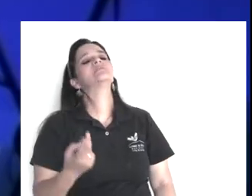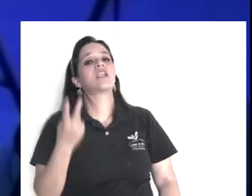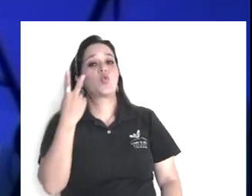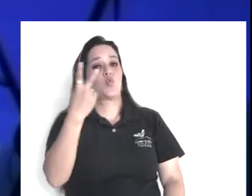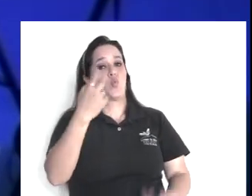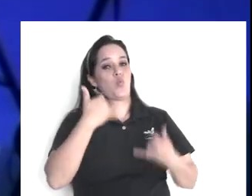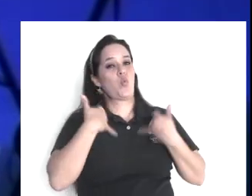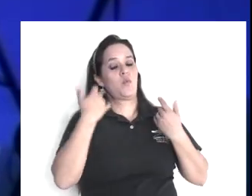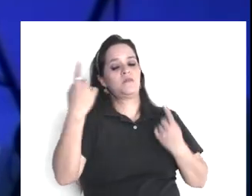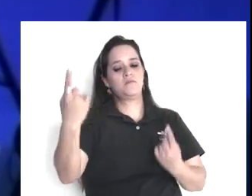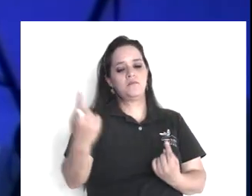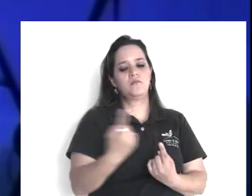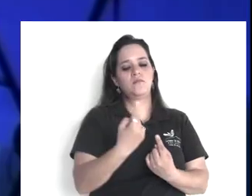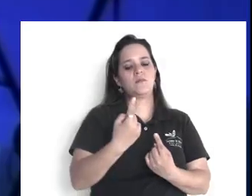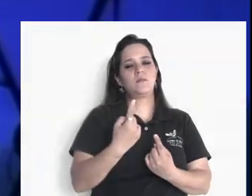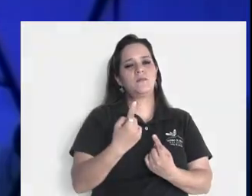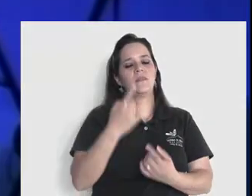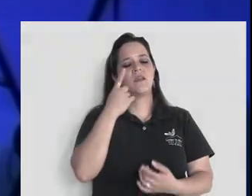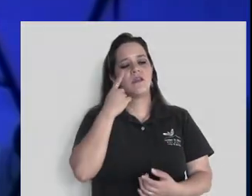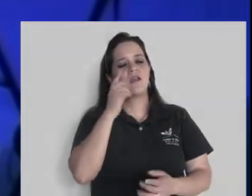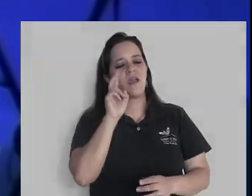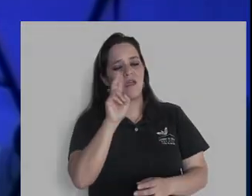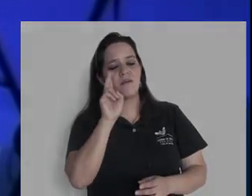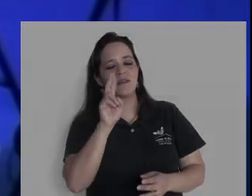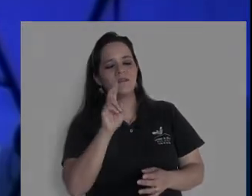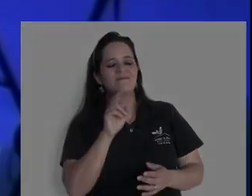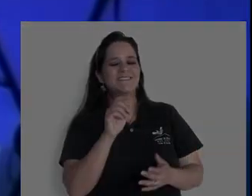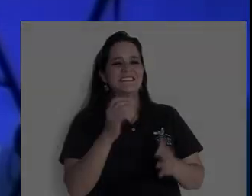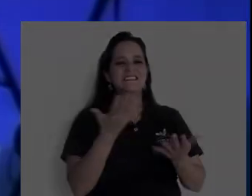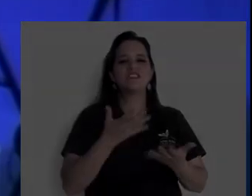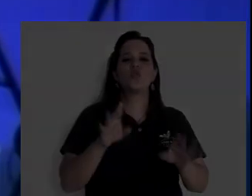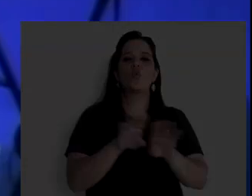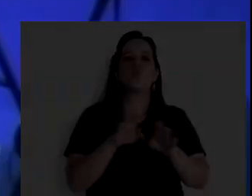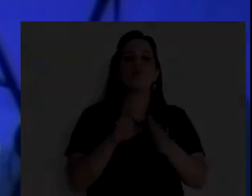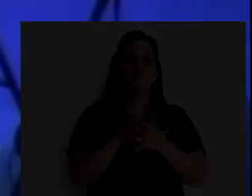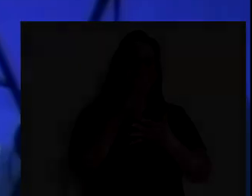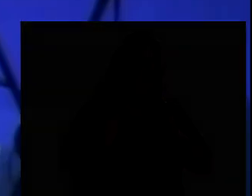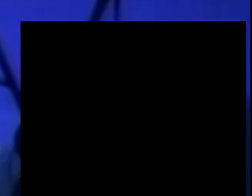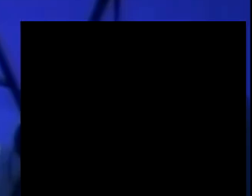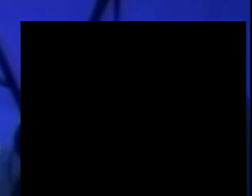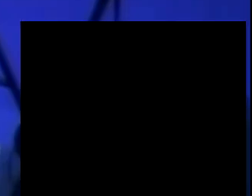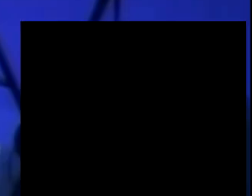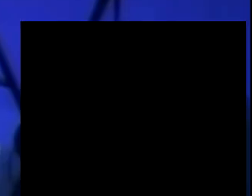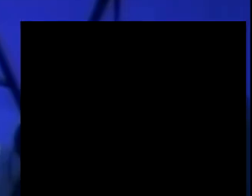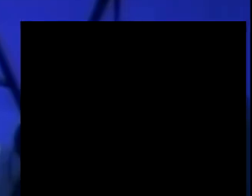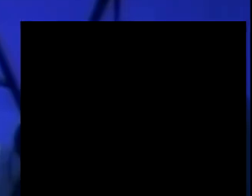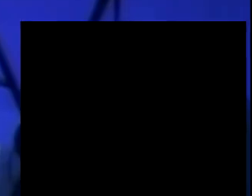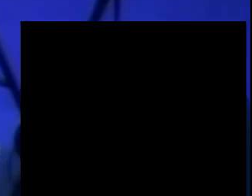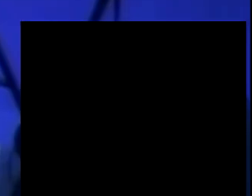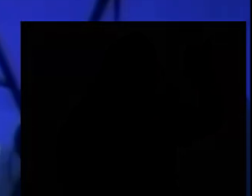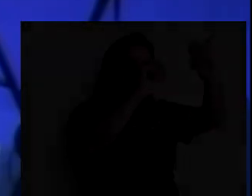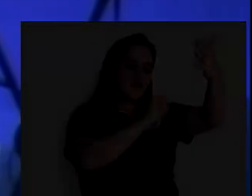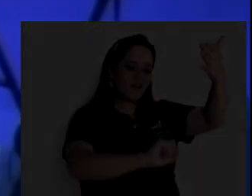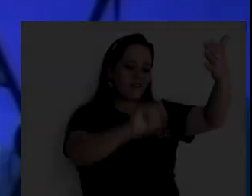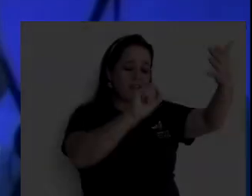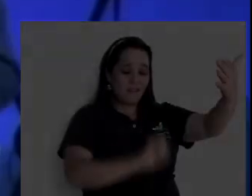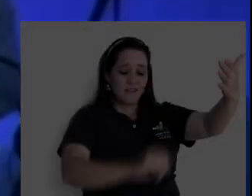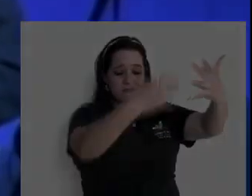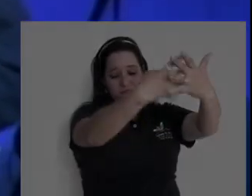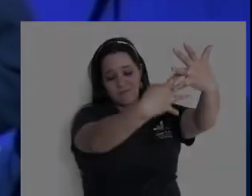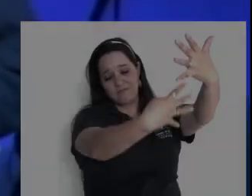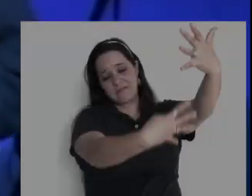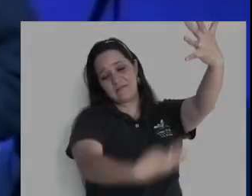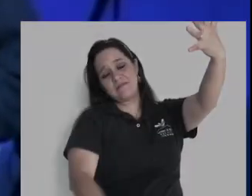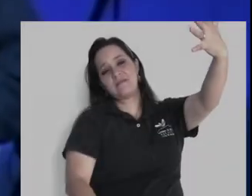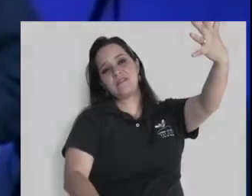internet, es bien interesante, pero en la página 112, dice así, la voluntad de